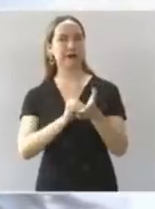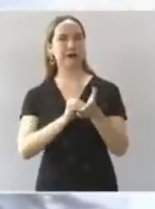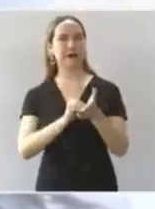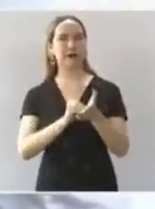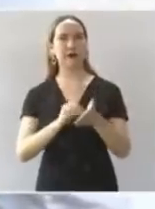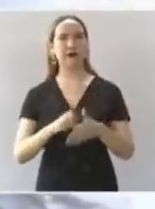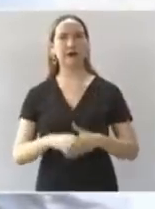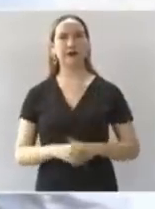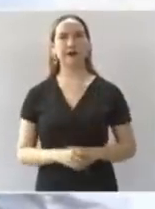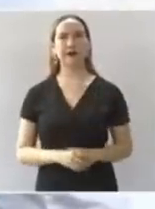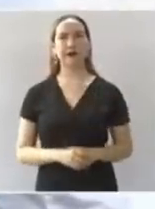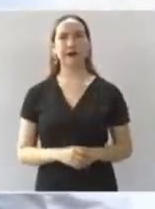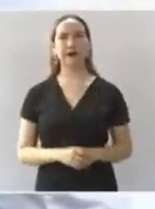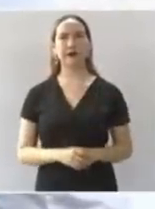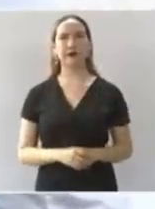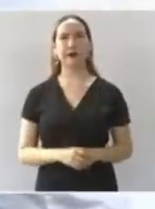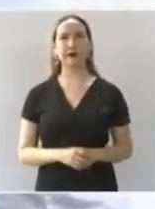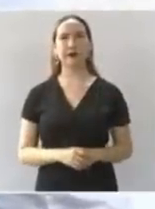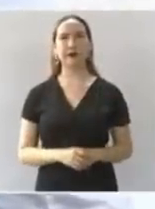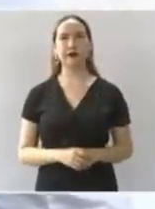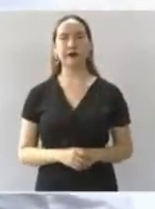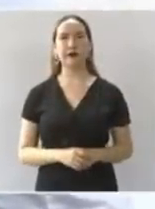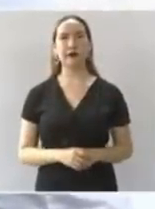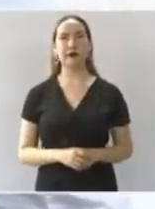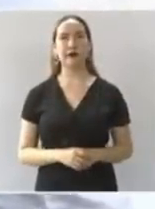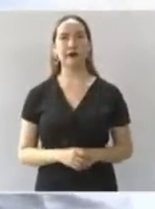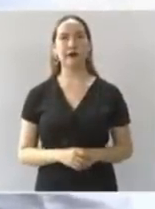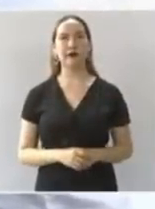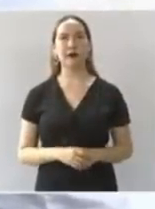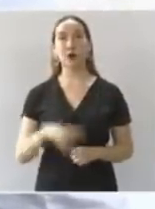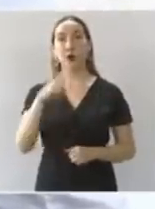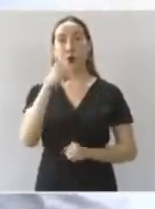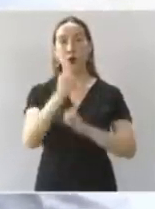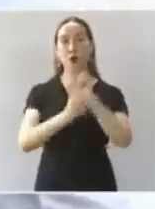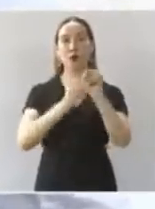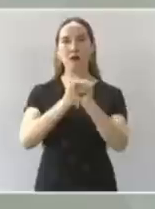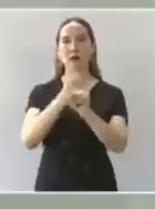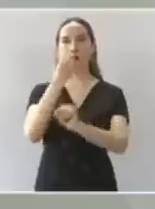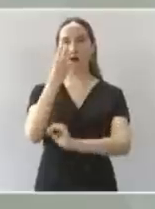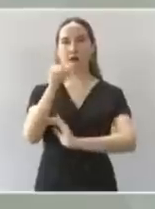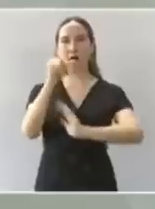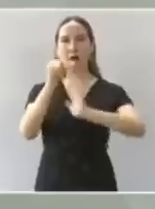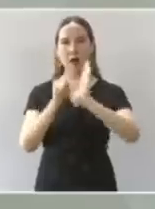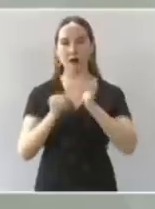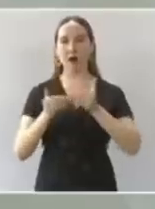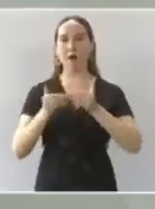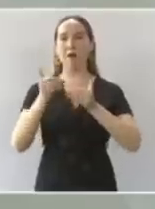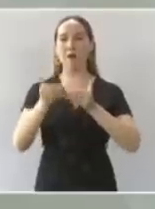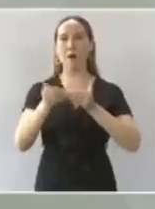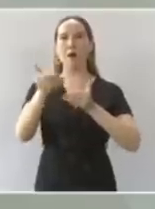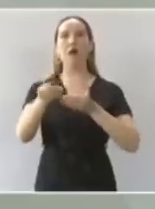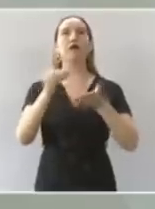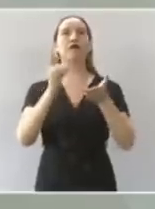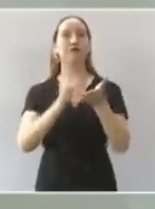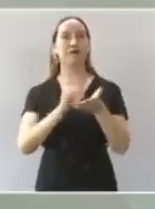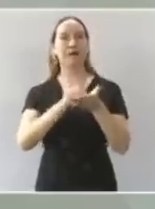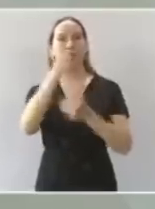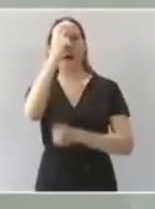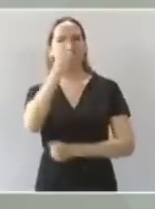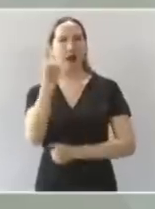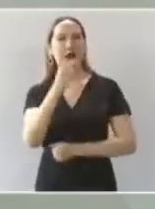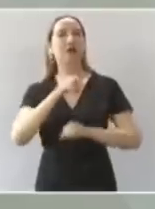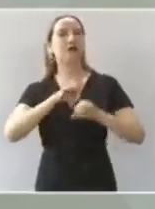quedan todavía un año o tres meses, y es bastante, porque